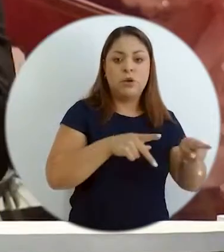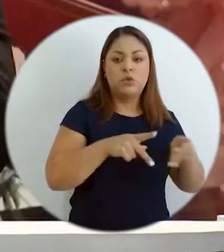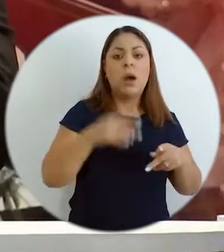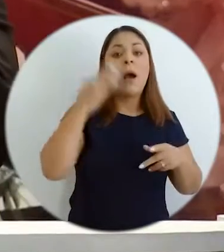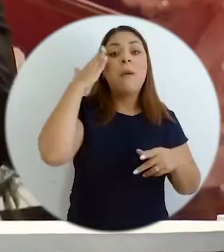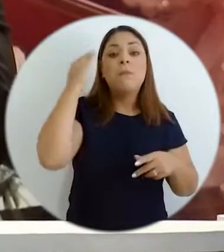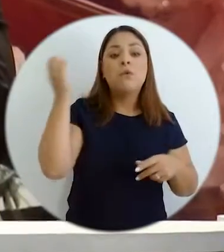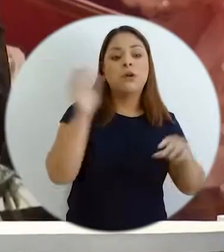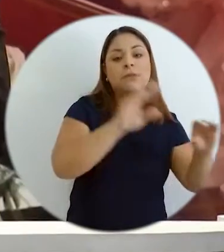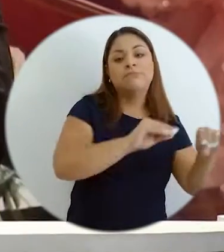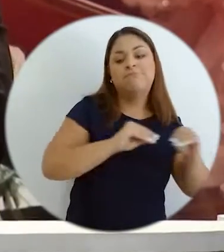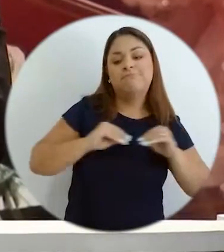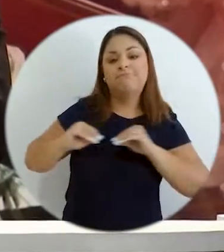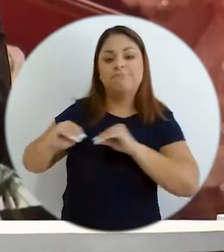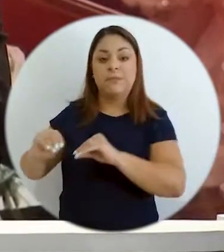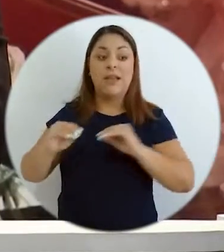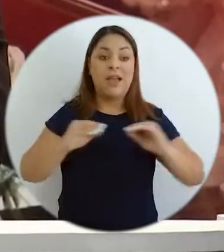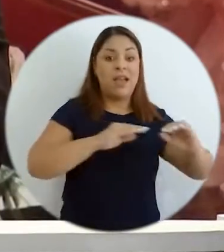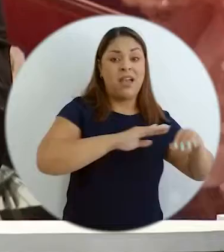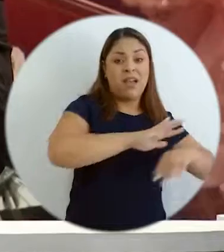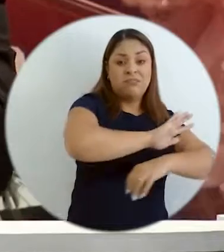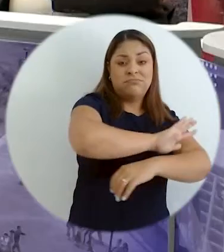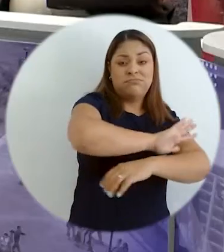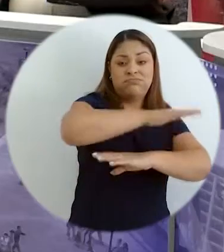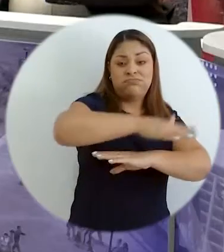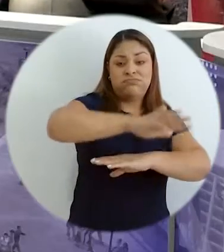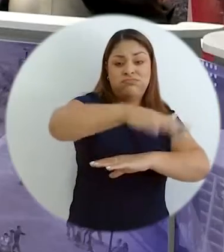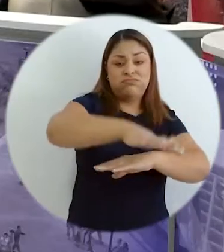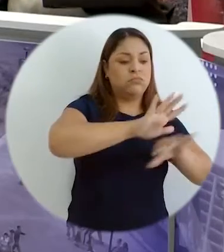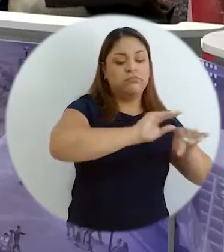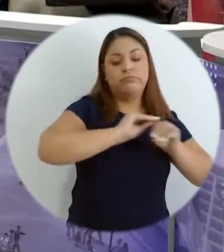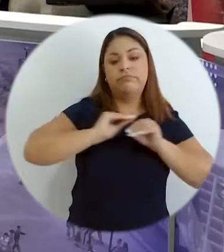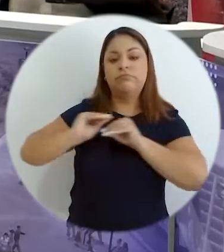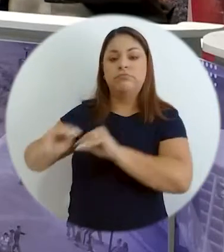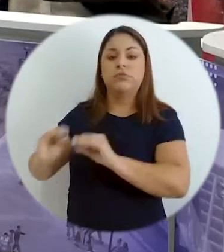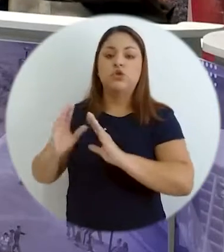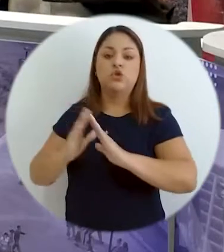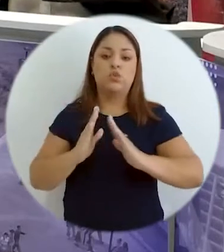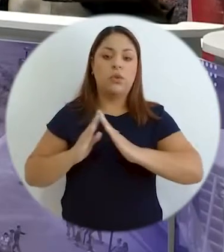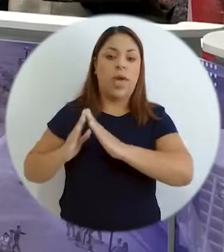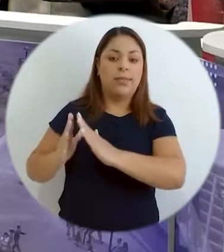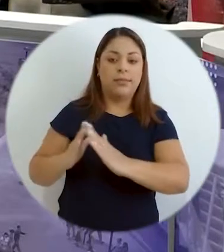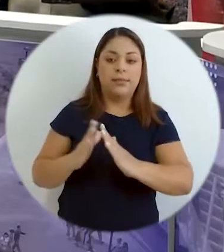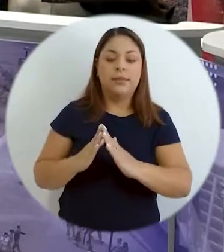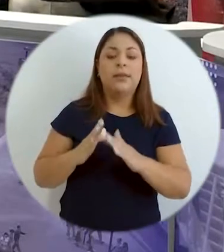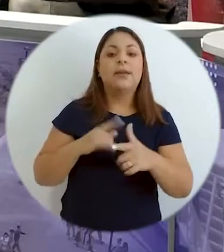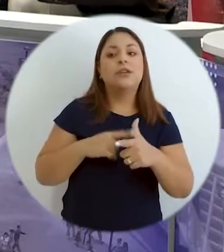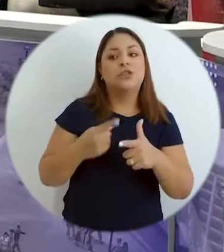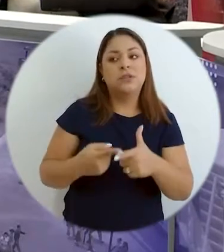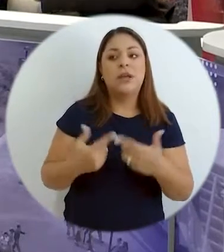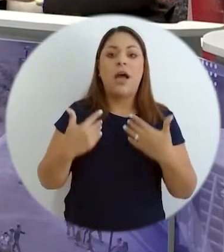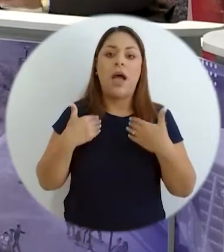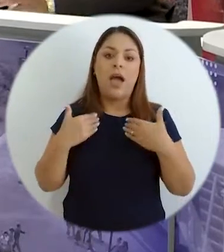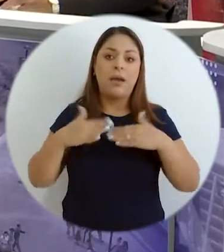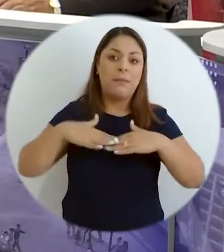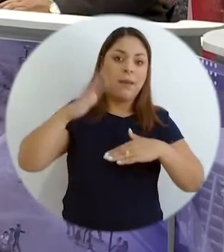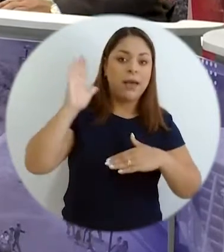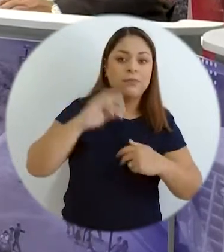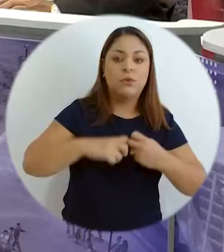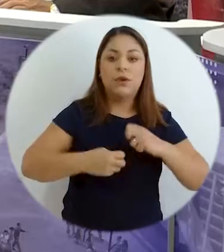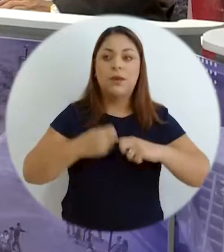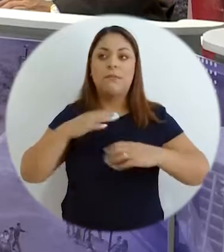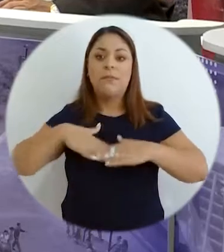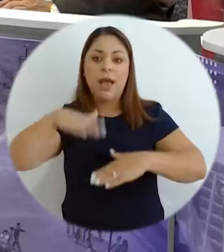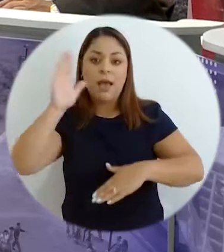Van emigrando del campo a la ciudad, ¿verdad? Y evidentemente hay una mayor concentración de servicios, mayores problemas en